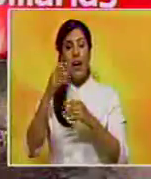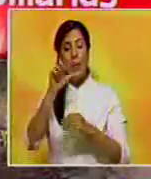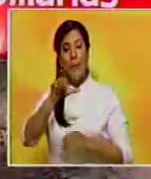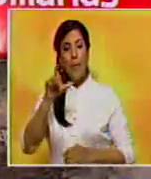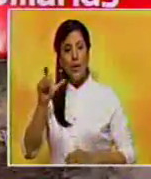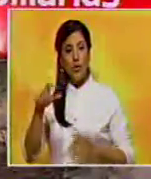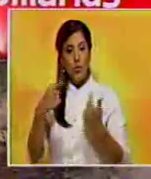clientes locales.